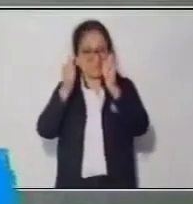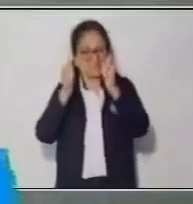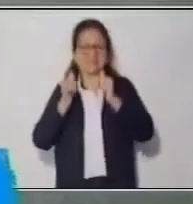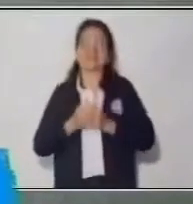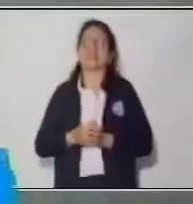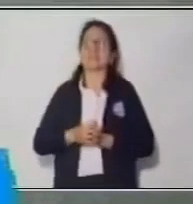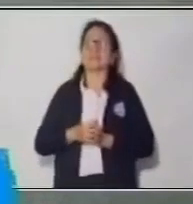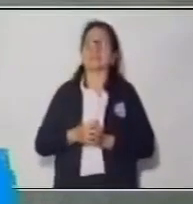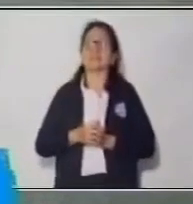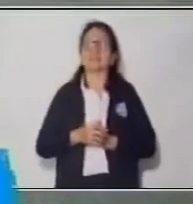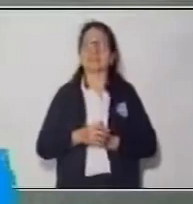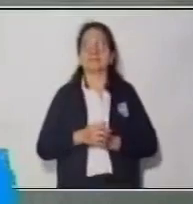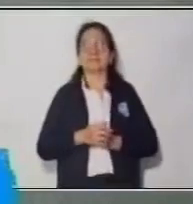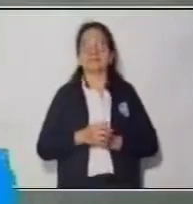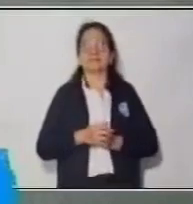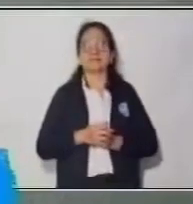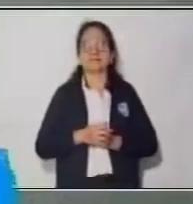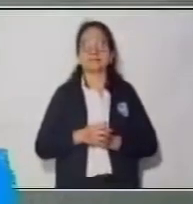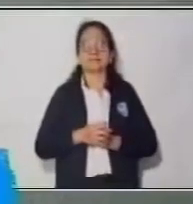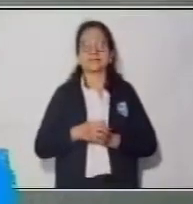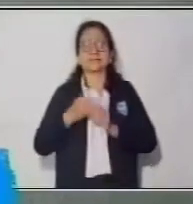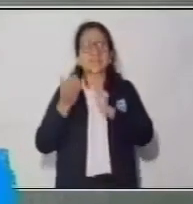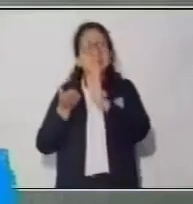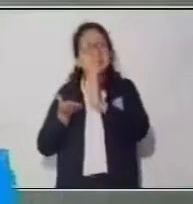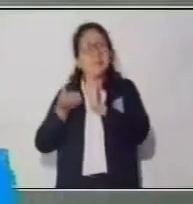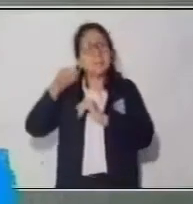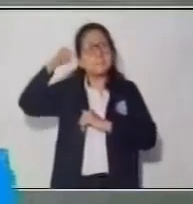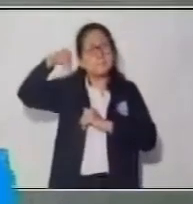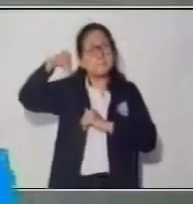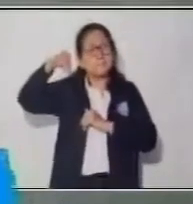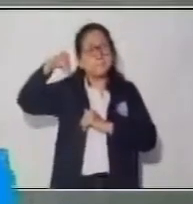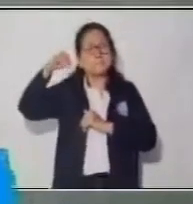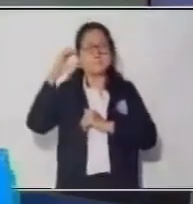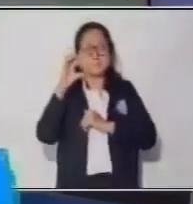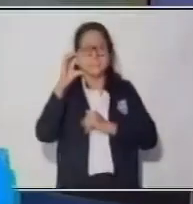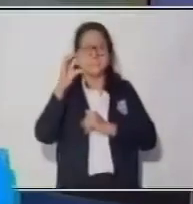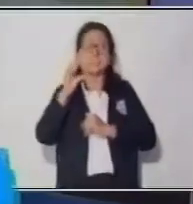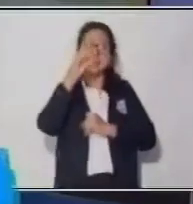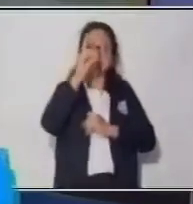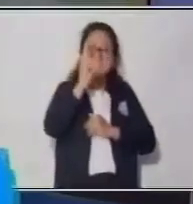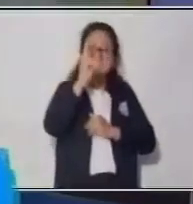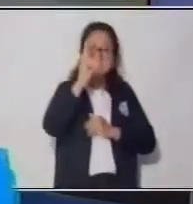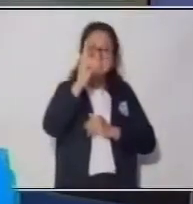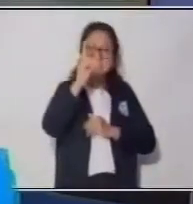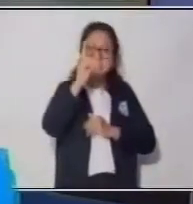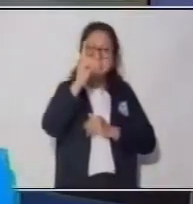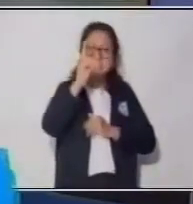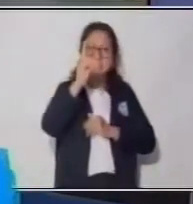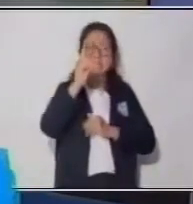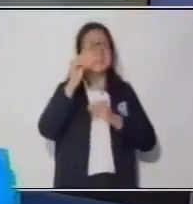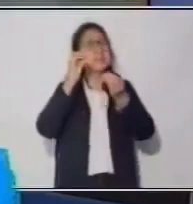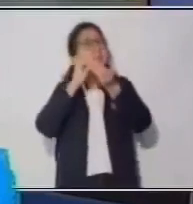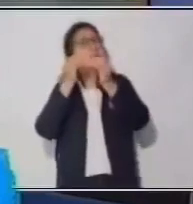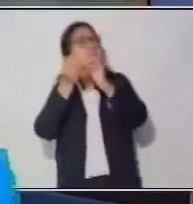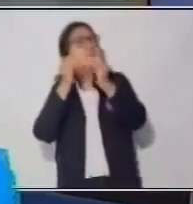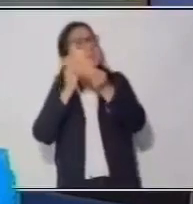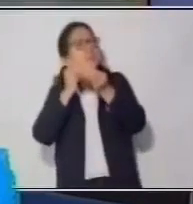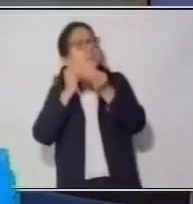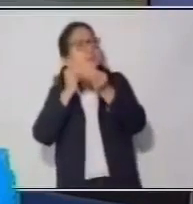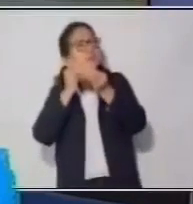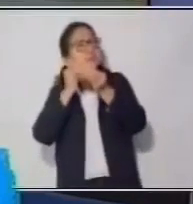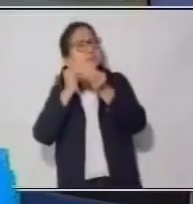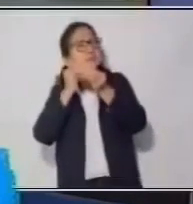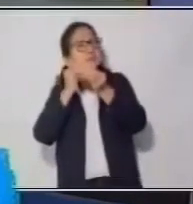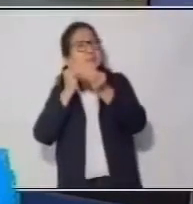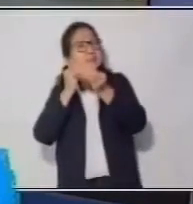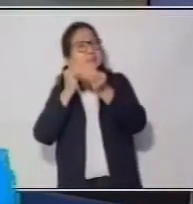decir que el máximo común divisor va a ser excelente.